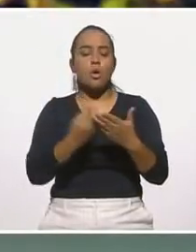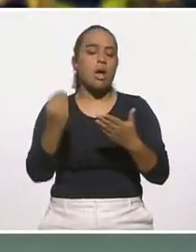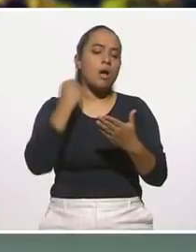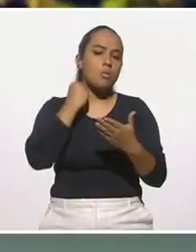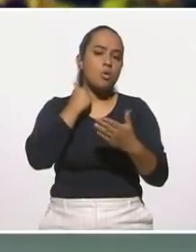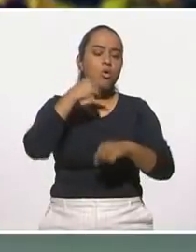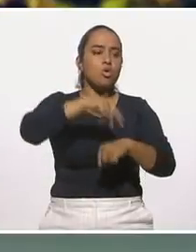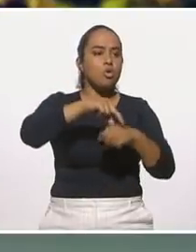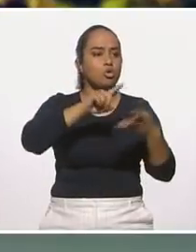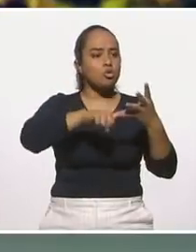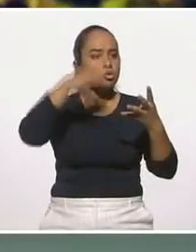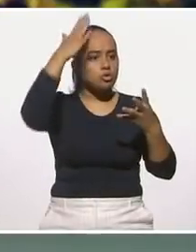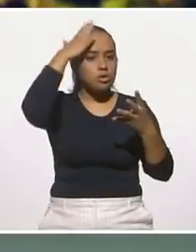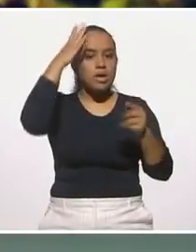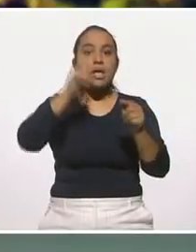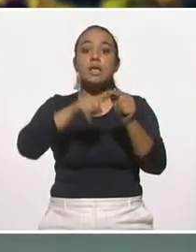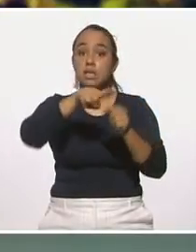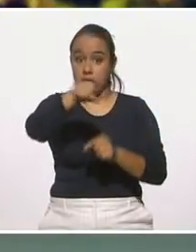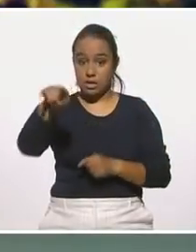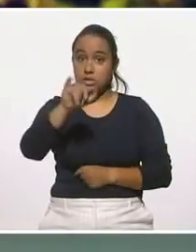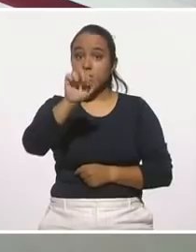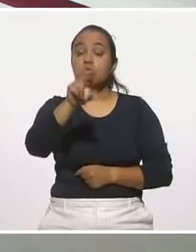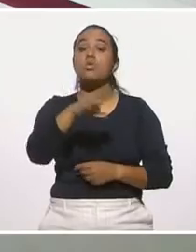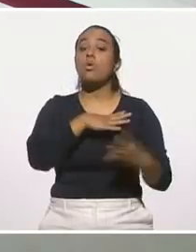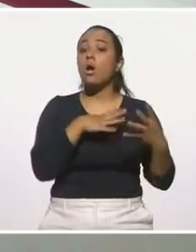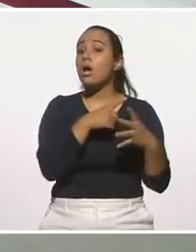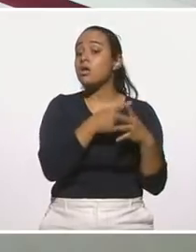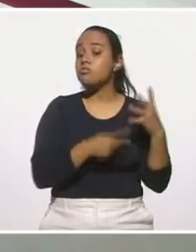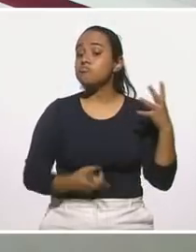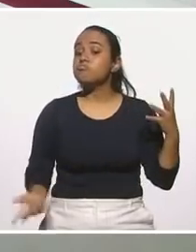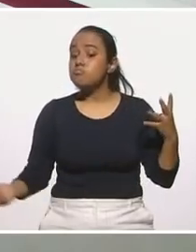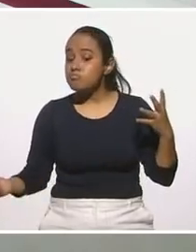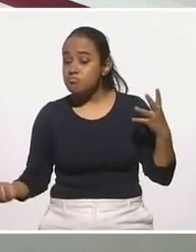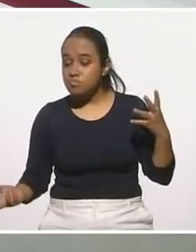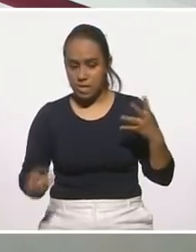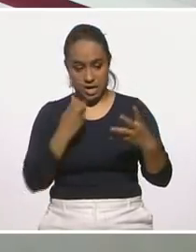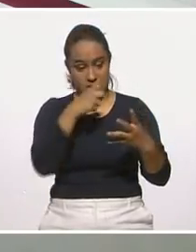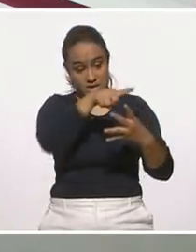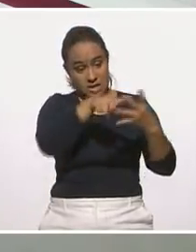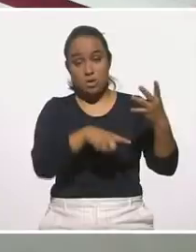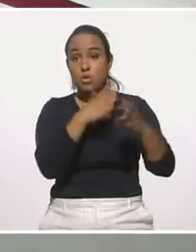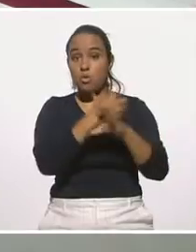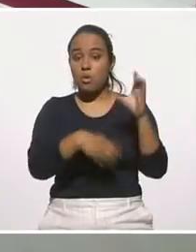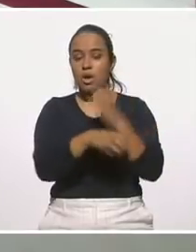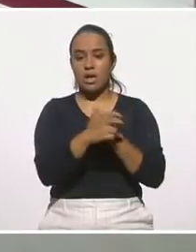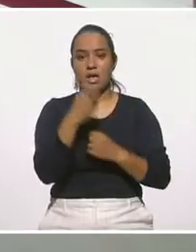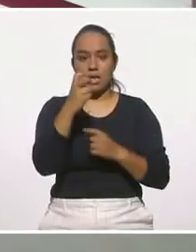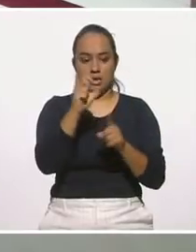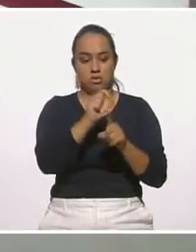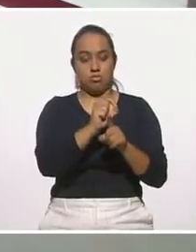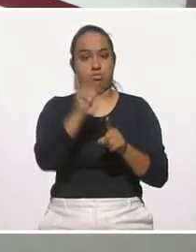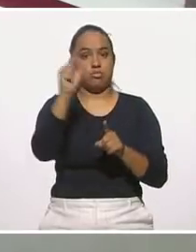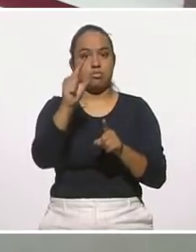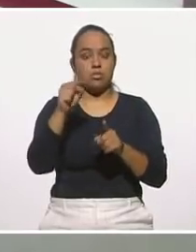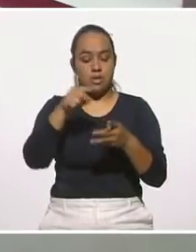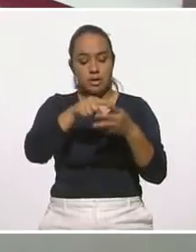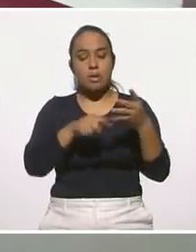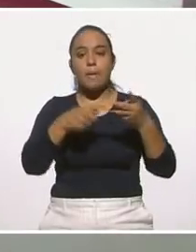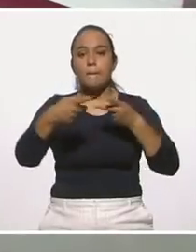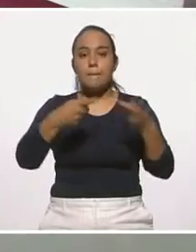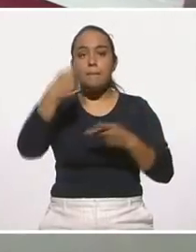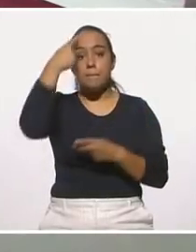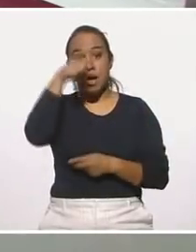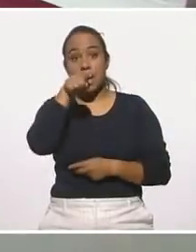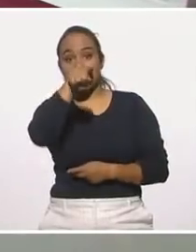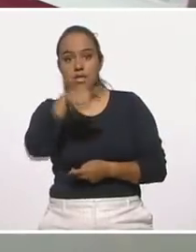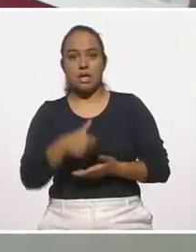tiene médico de cabecera? Así sencillo, y esos son cuatro recursos, que son profesionales, que se preparan para acompañarte